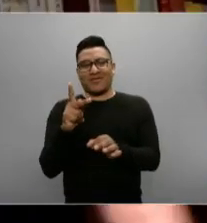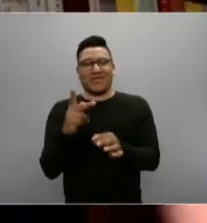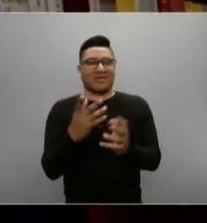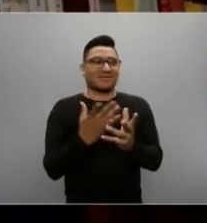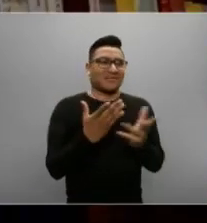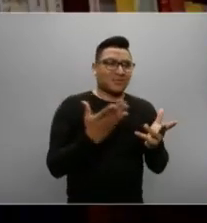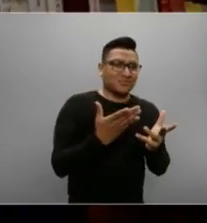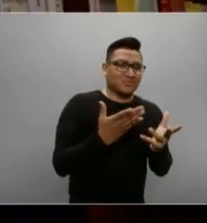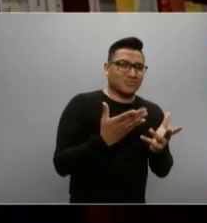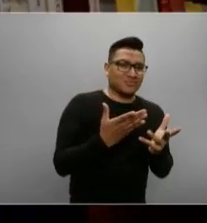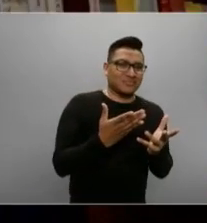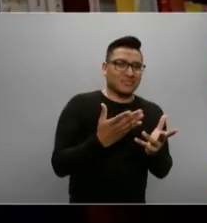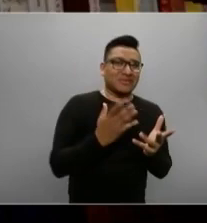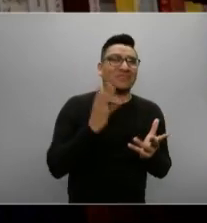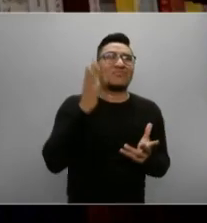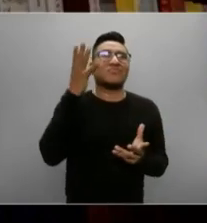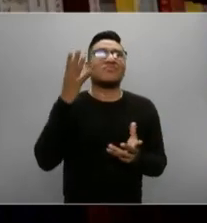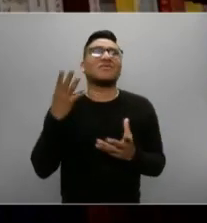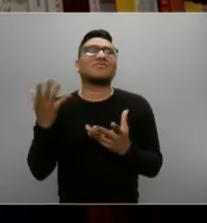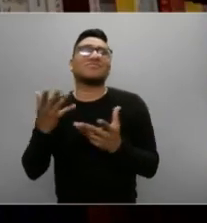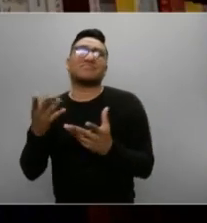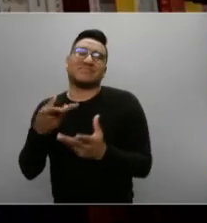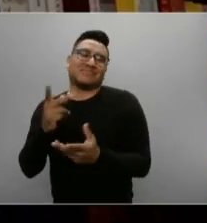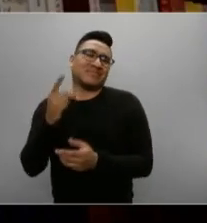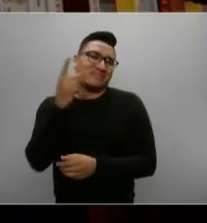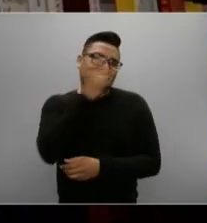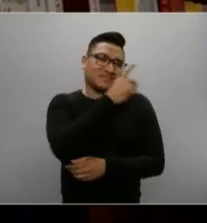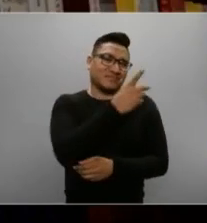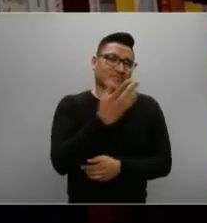pues hay efectivamente un gran trecho.